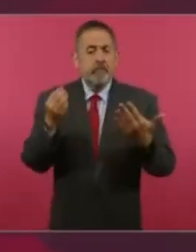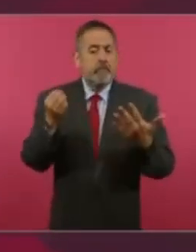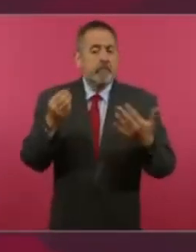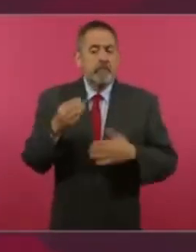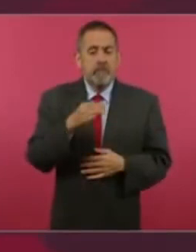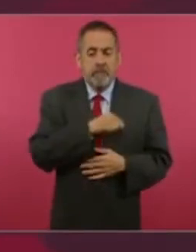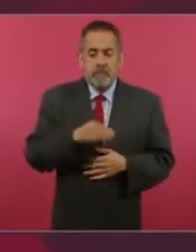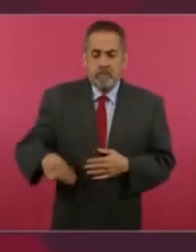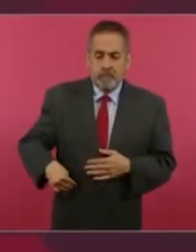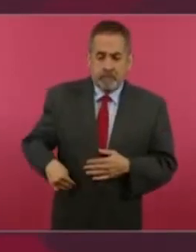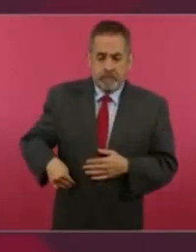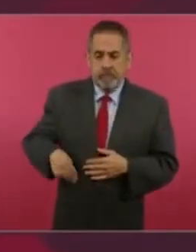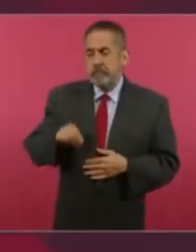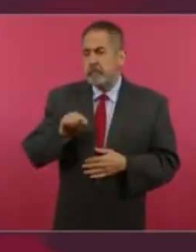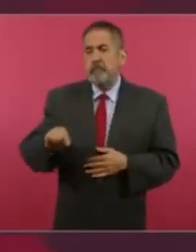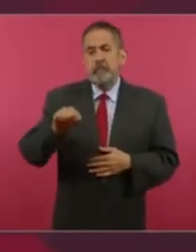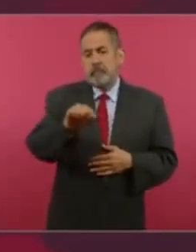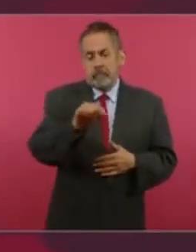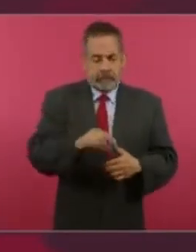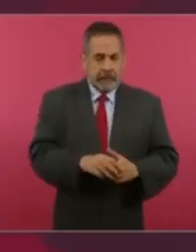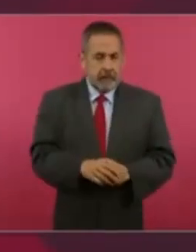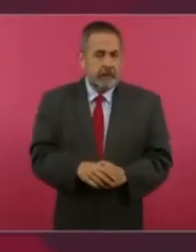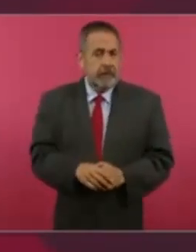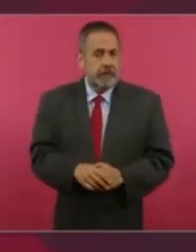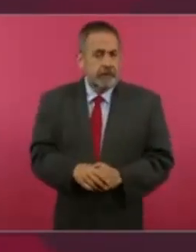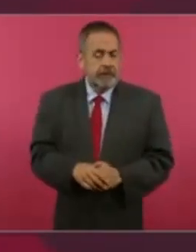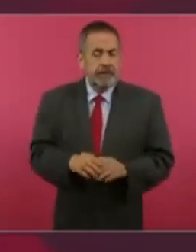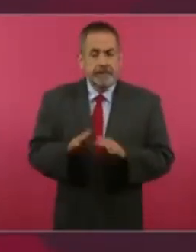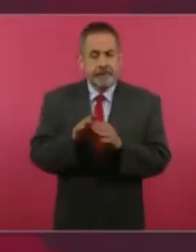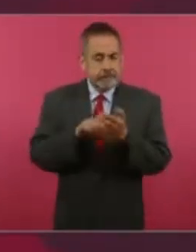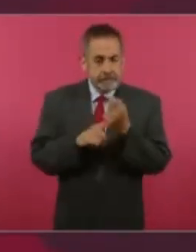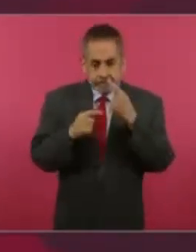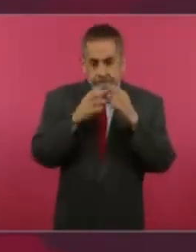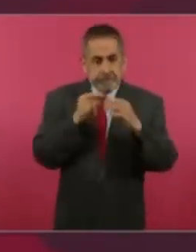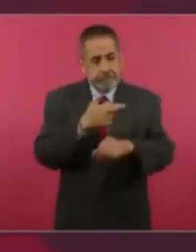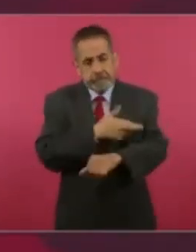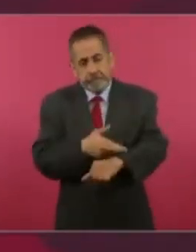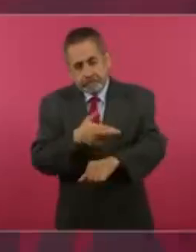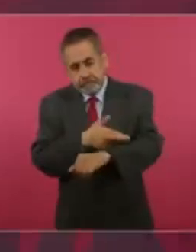que están